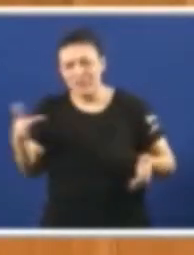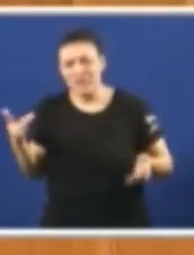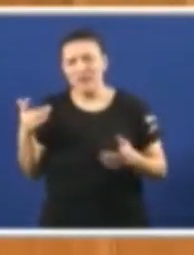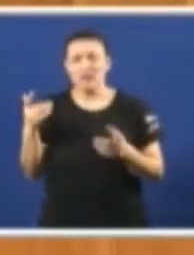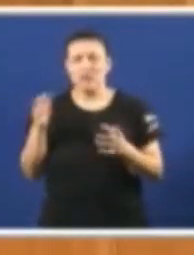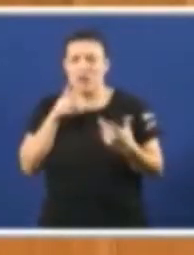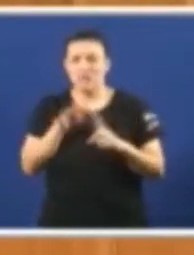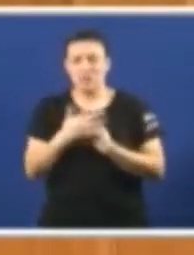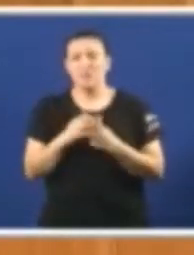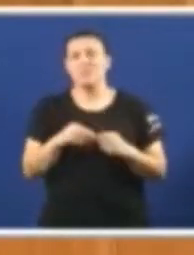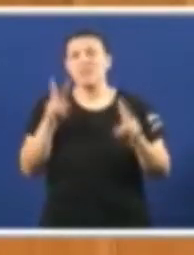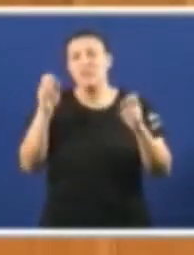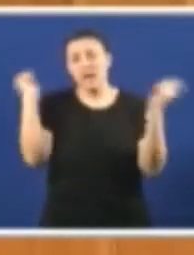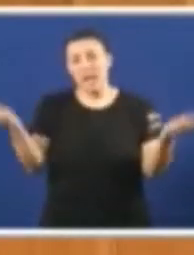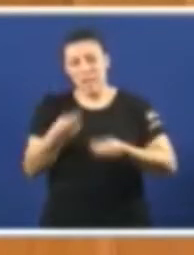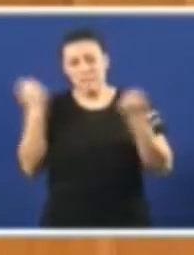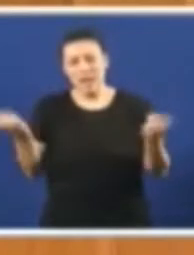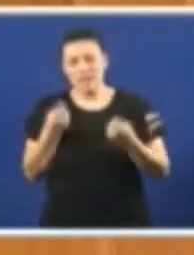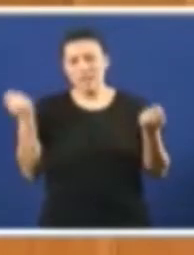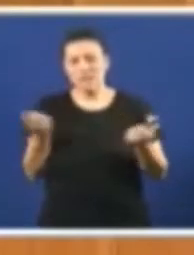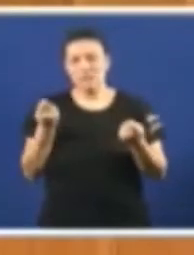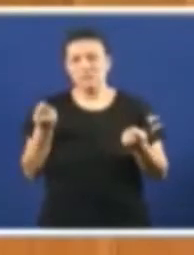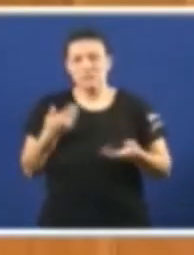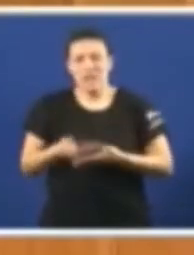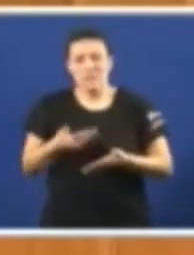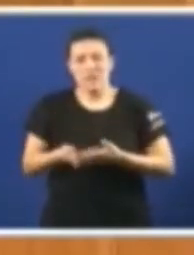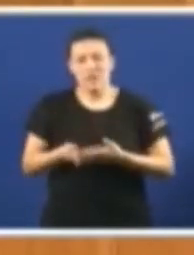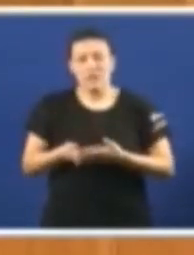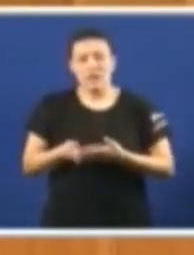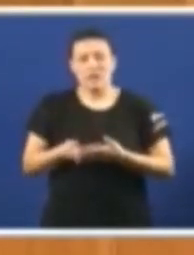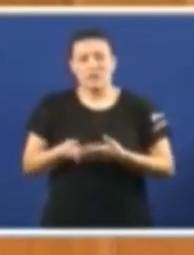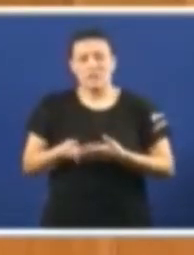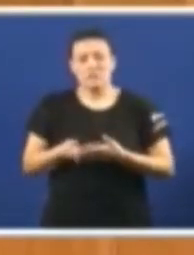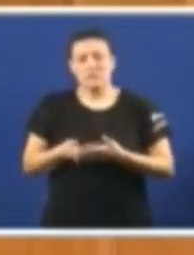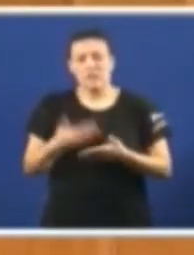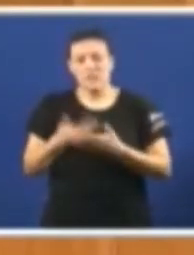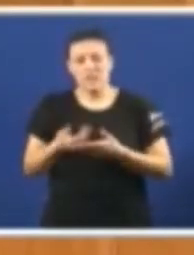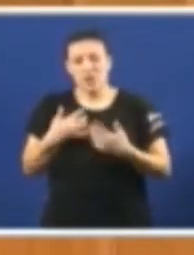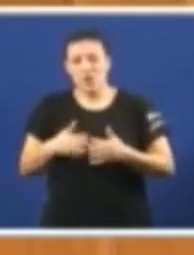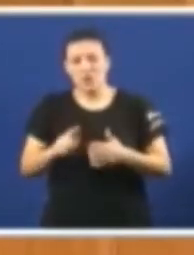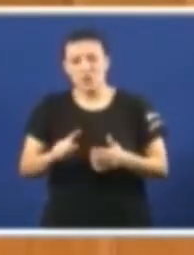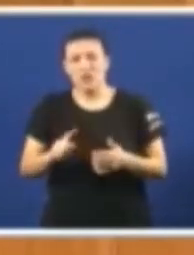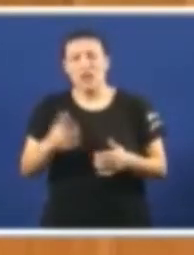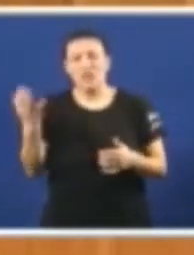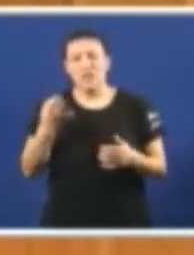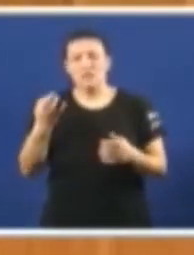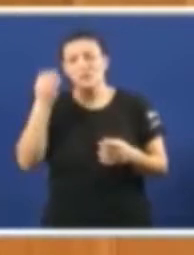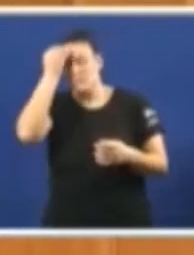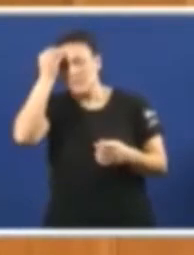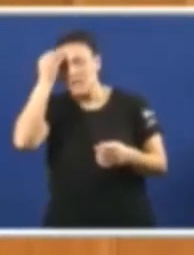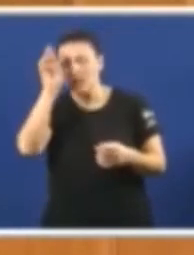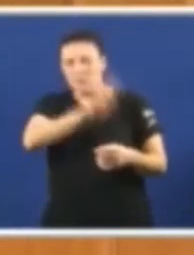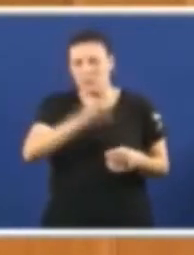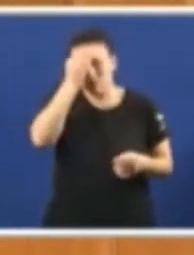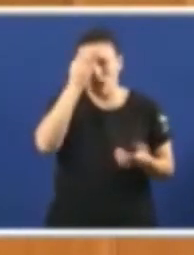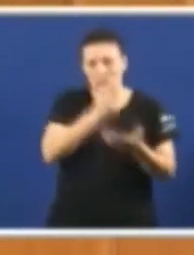nos atopamos. O tema das campañas é unha evidencia que non están funcionando fai e falla repensar o propio